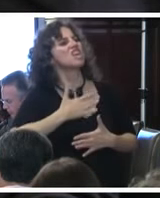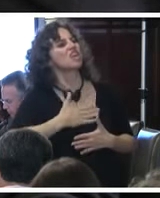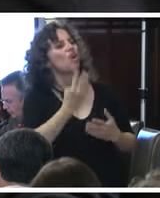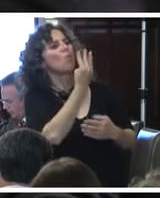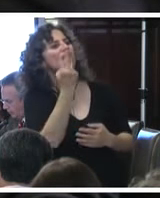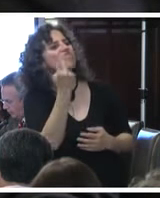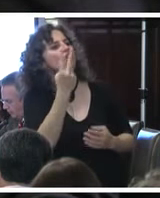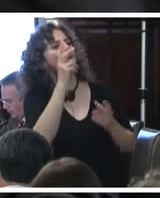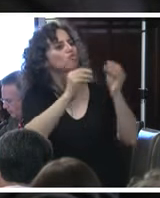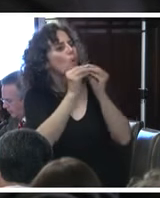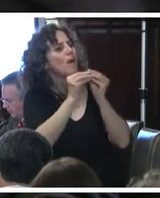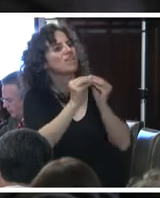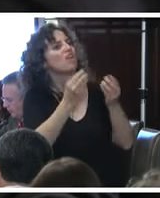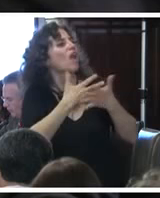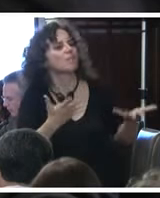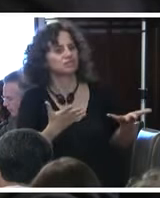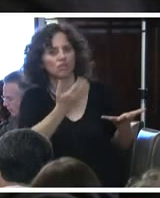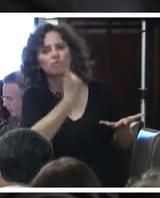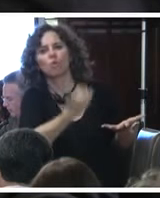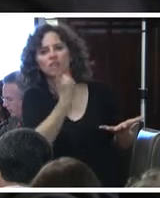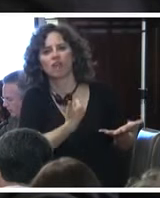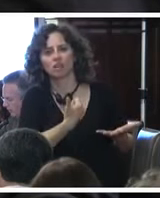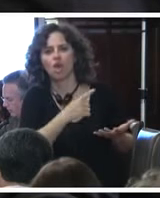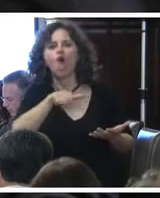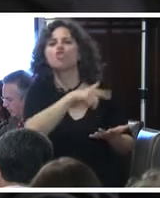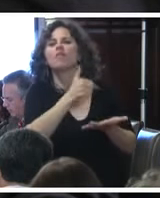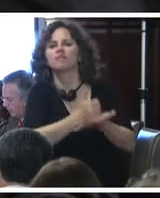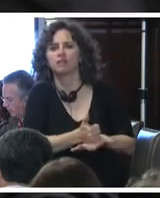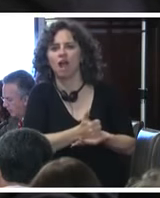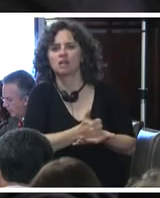42 compañeros? ¿O dónde están?